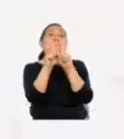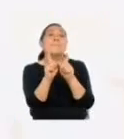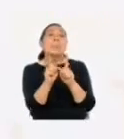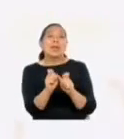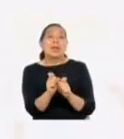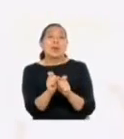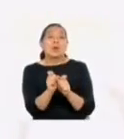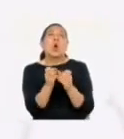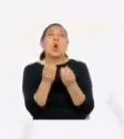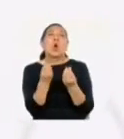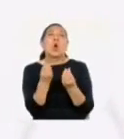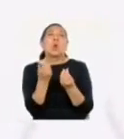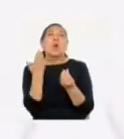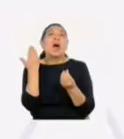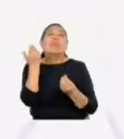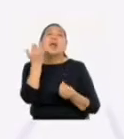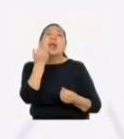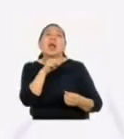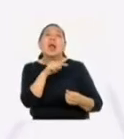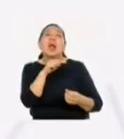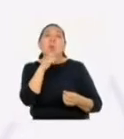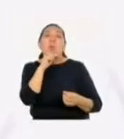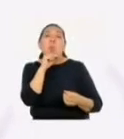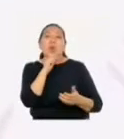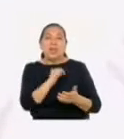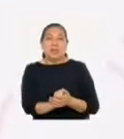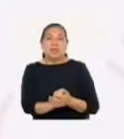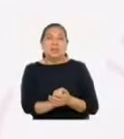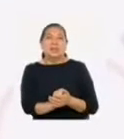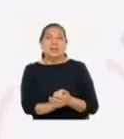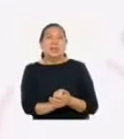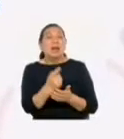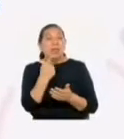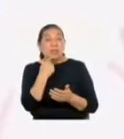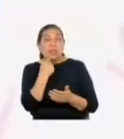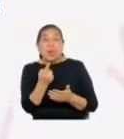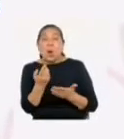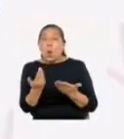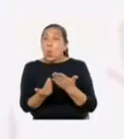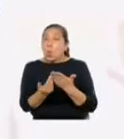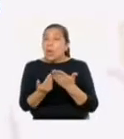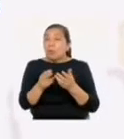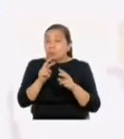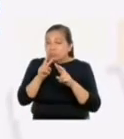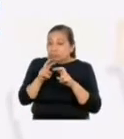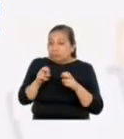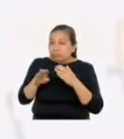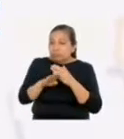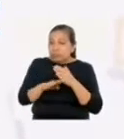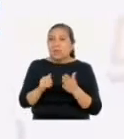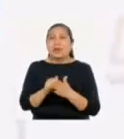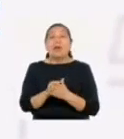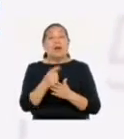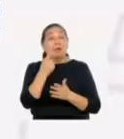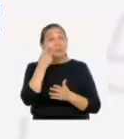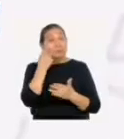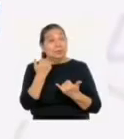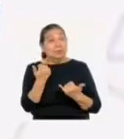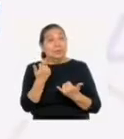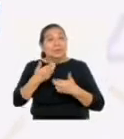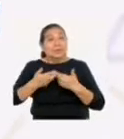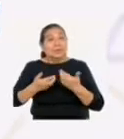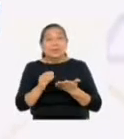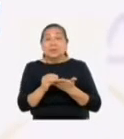la pregunta ¿Cómo fue el trato a las mujeres en el Perú colonial? Considera las nuevas fuentes que hemos visto. Y ojo,